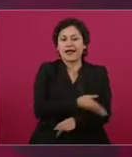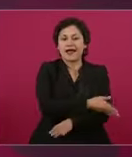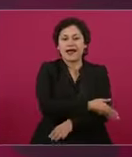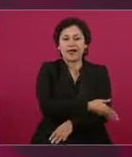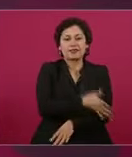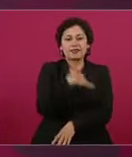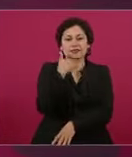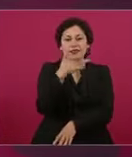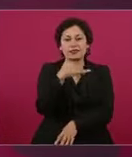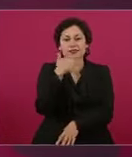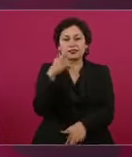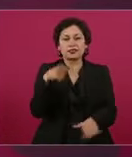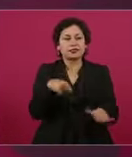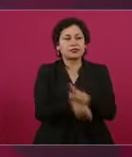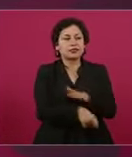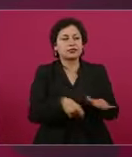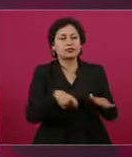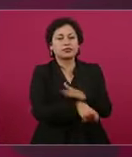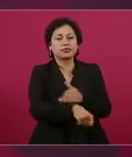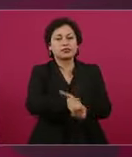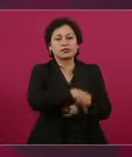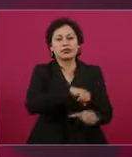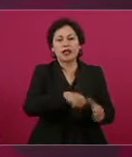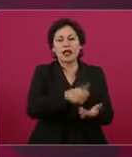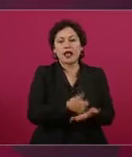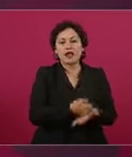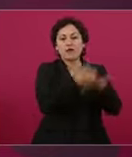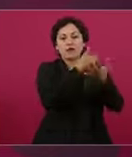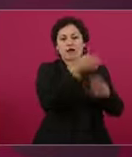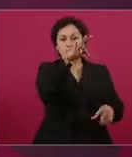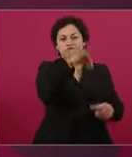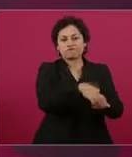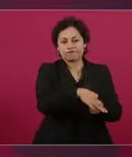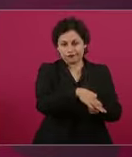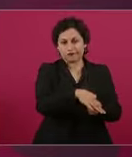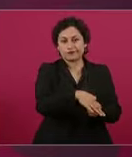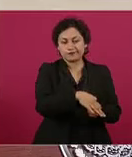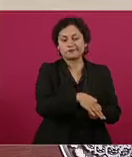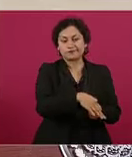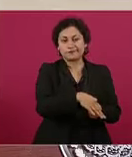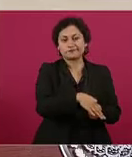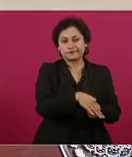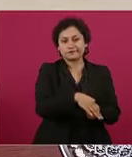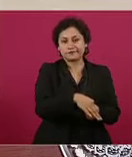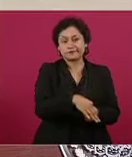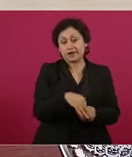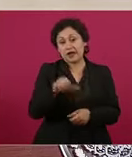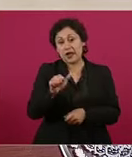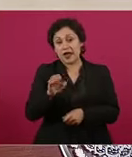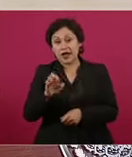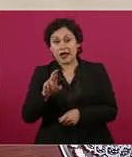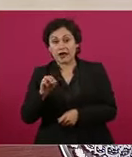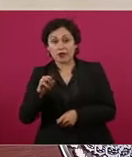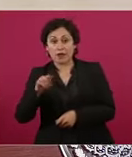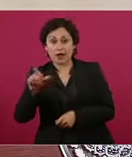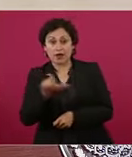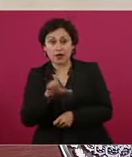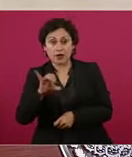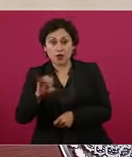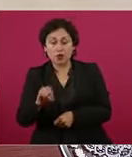campañas y en el caso de Aeroméxico por el fraude electoral del 2006,